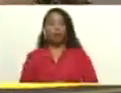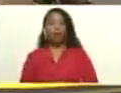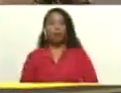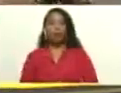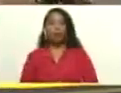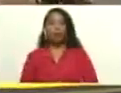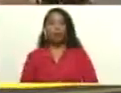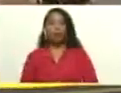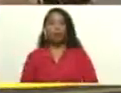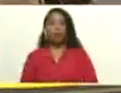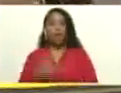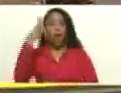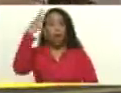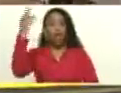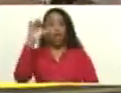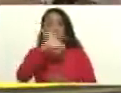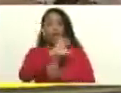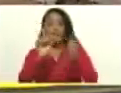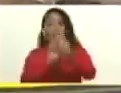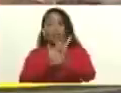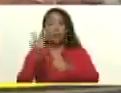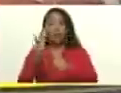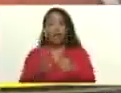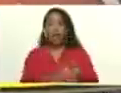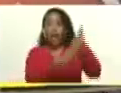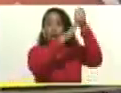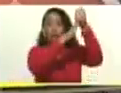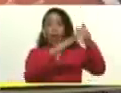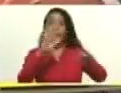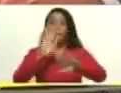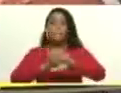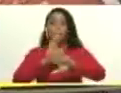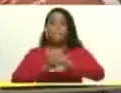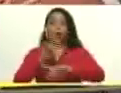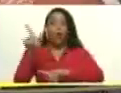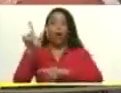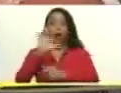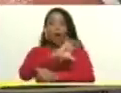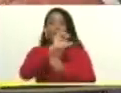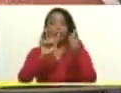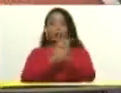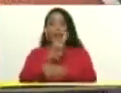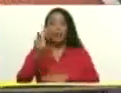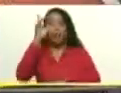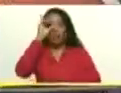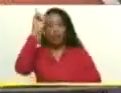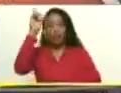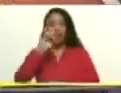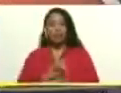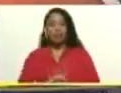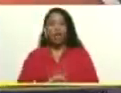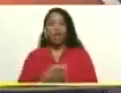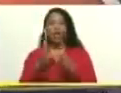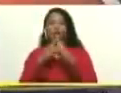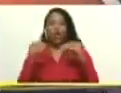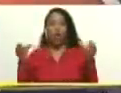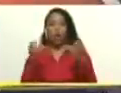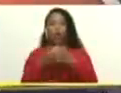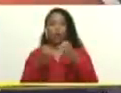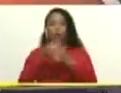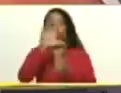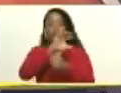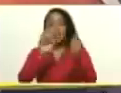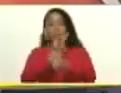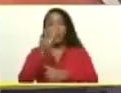El Consejo de Vicepresidente encabezado por la Vicepresidenta Ejecutiva Delsi Rodríguez. Todos los vicepresidentes de gobierno.